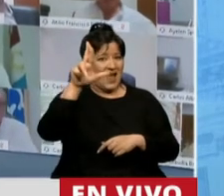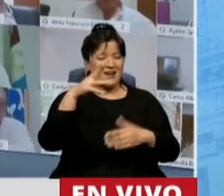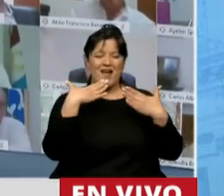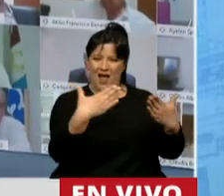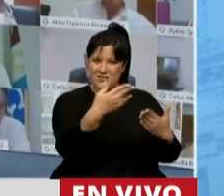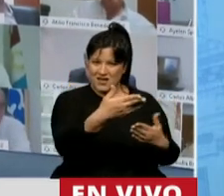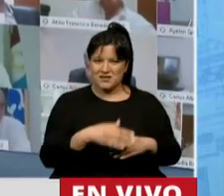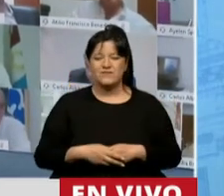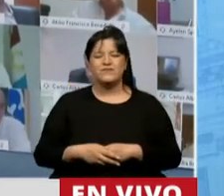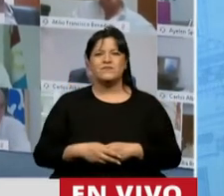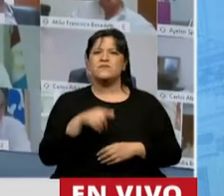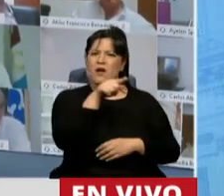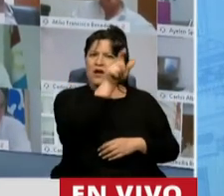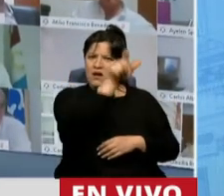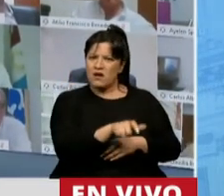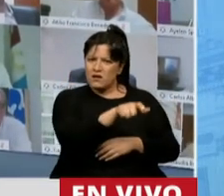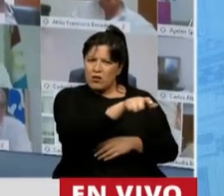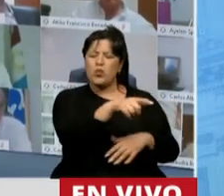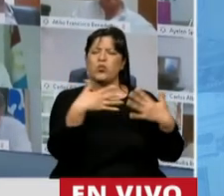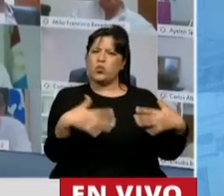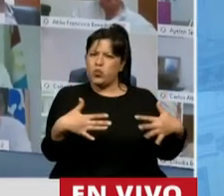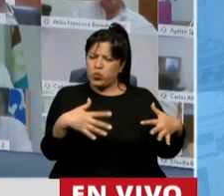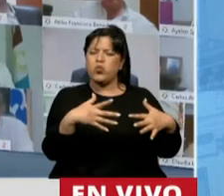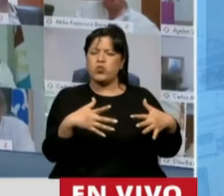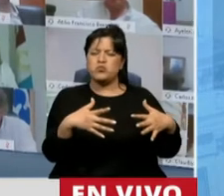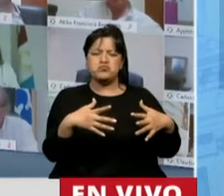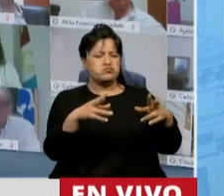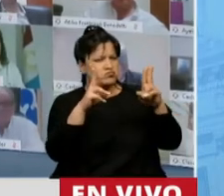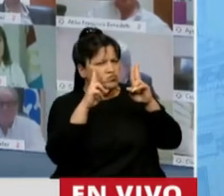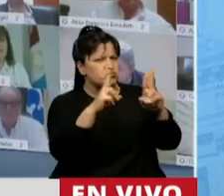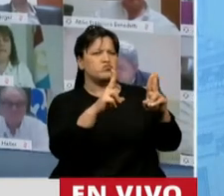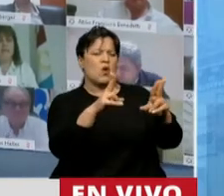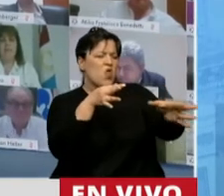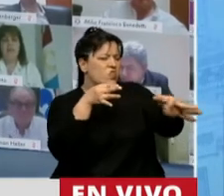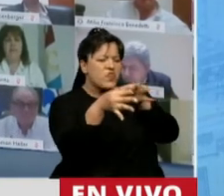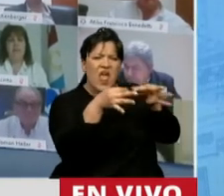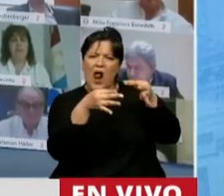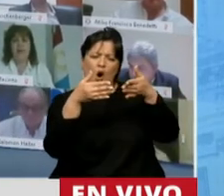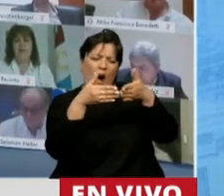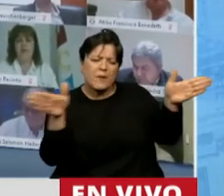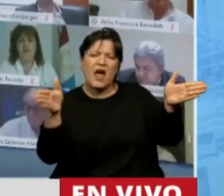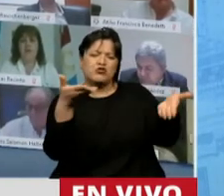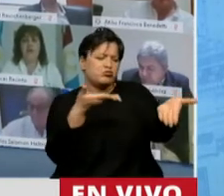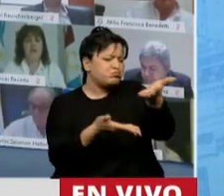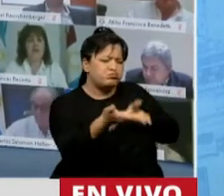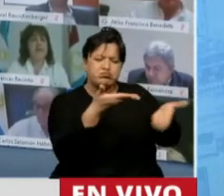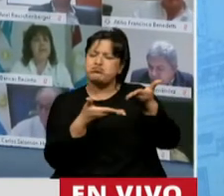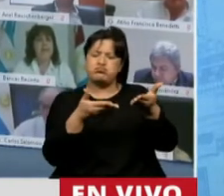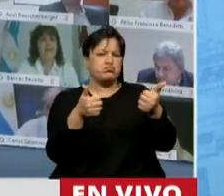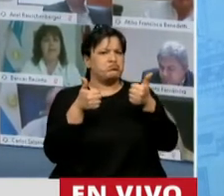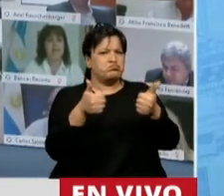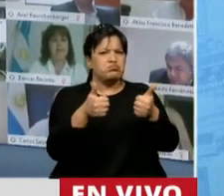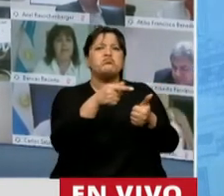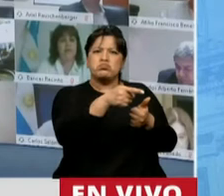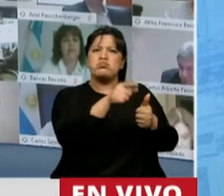el cual ha tenido muchísima deferencia, muchísimo diálogo y una grandeza realmente para poder